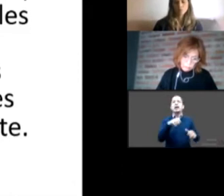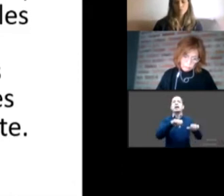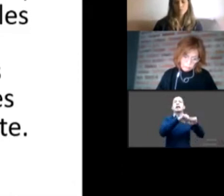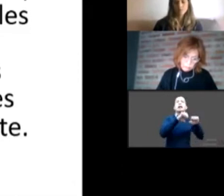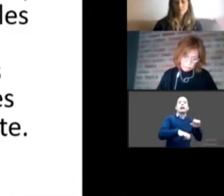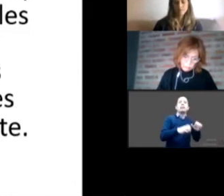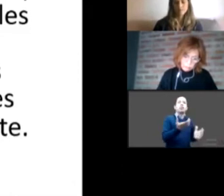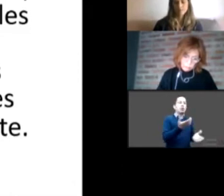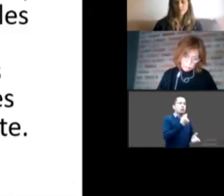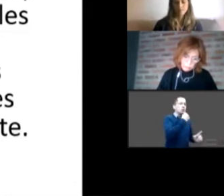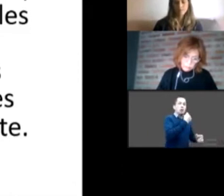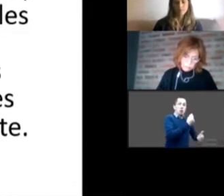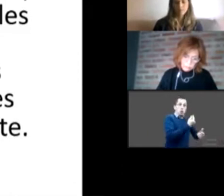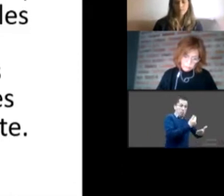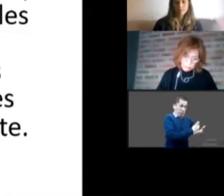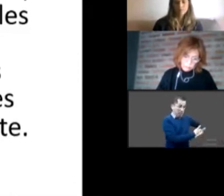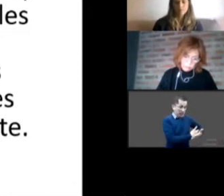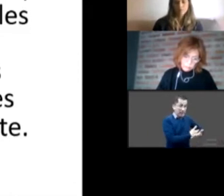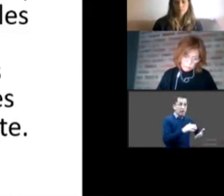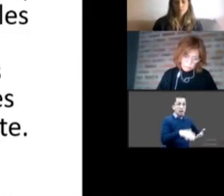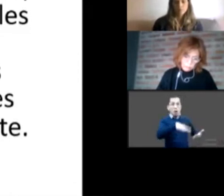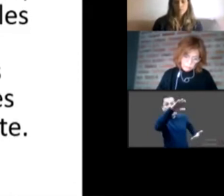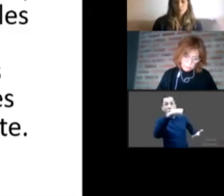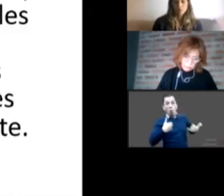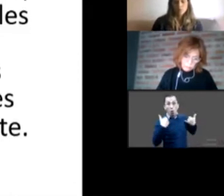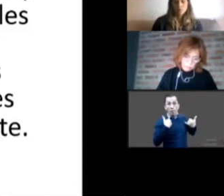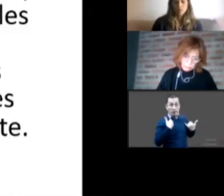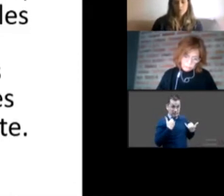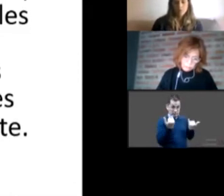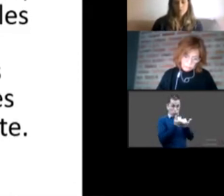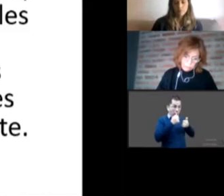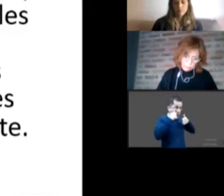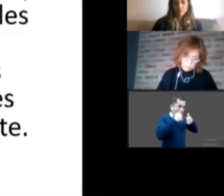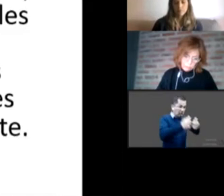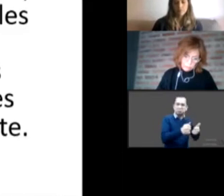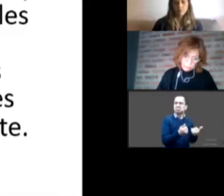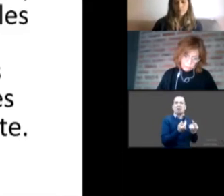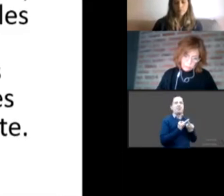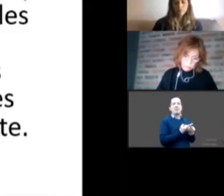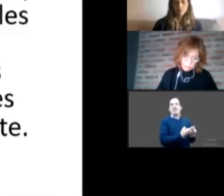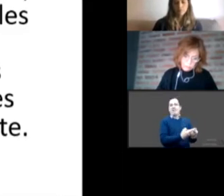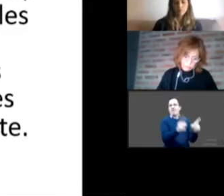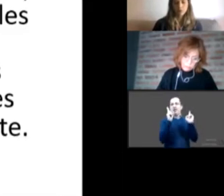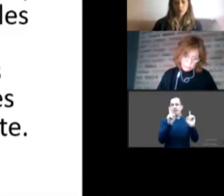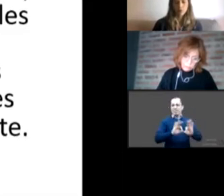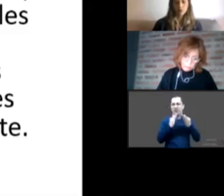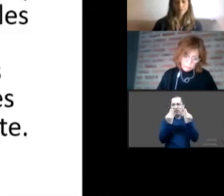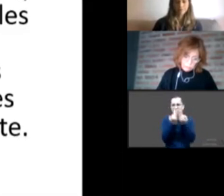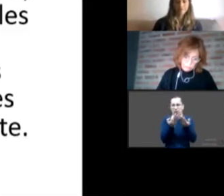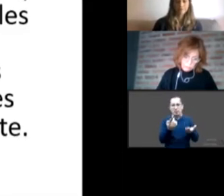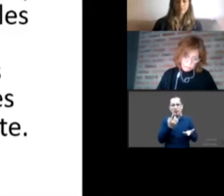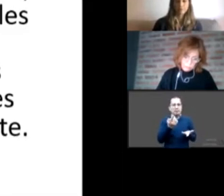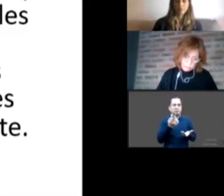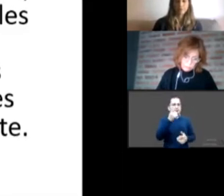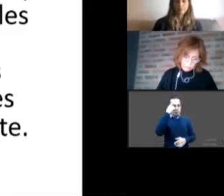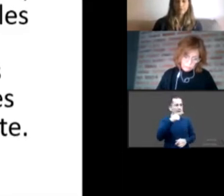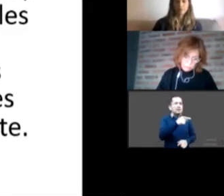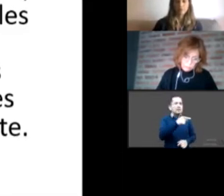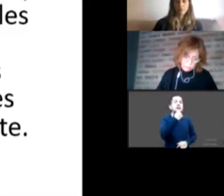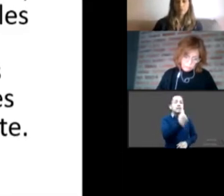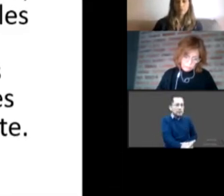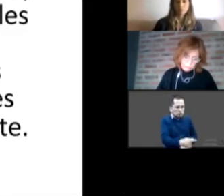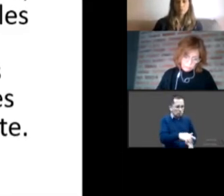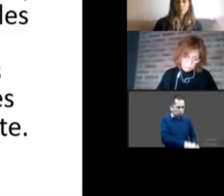o jóvenes involucrados va a implicar muchísimos cambios en el tipo de